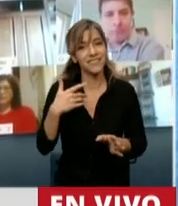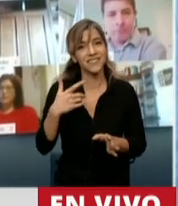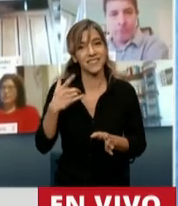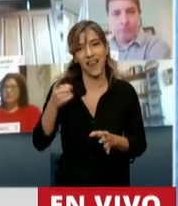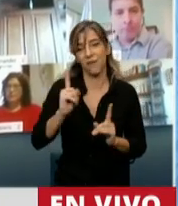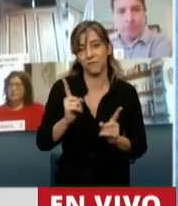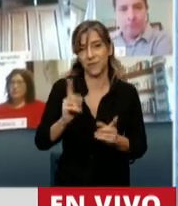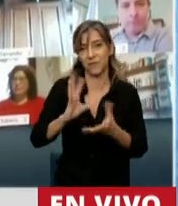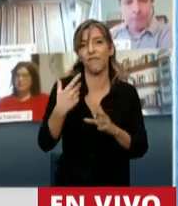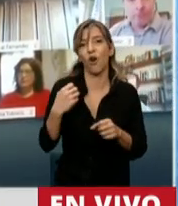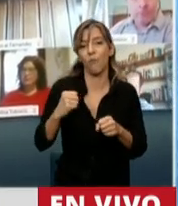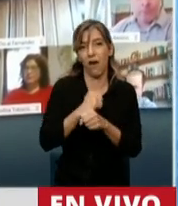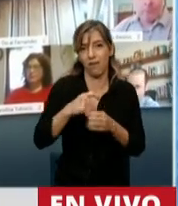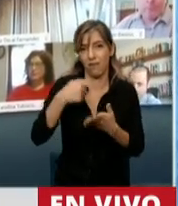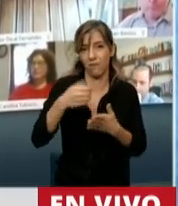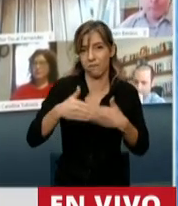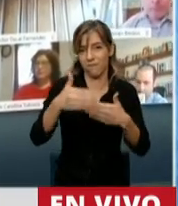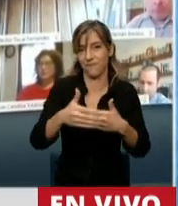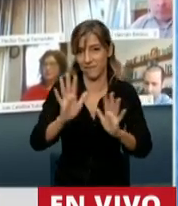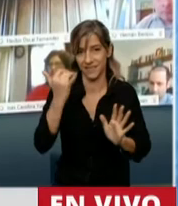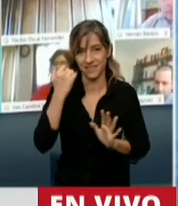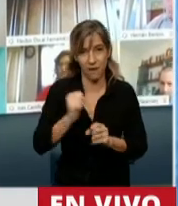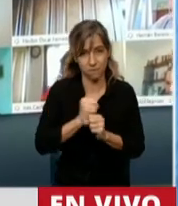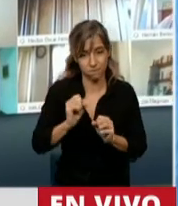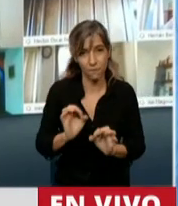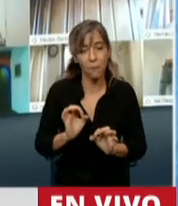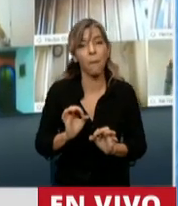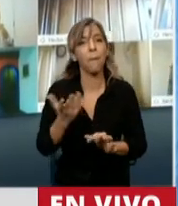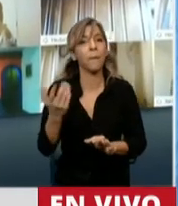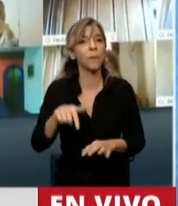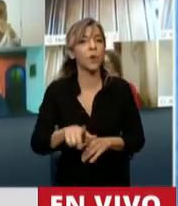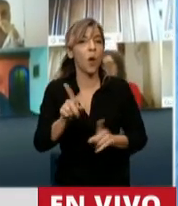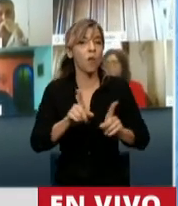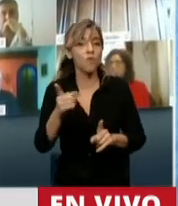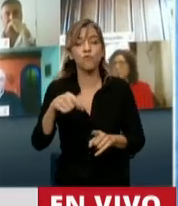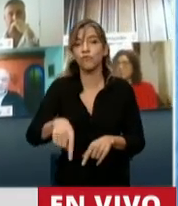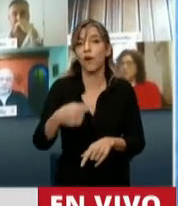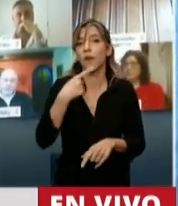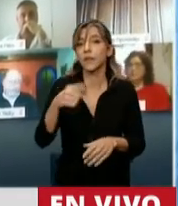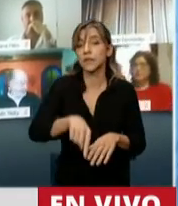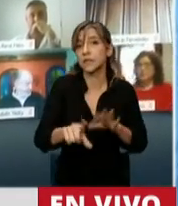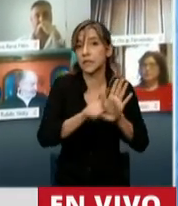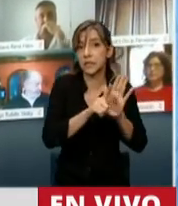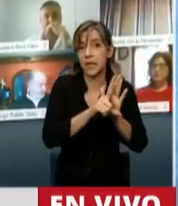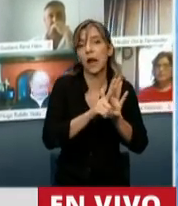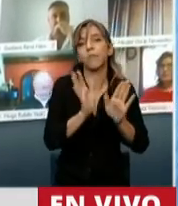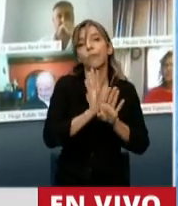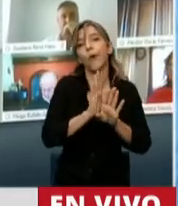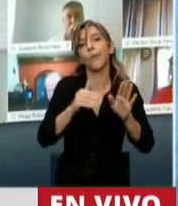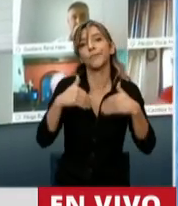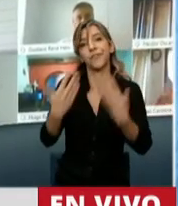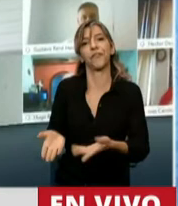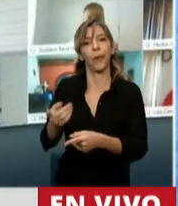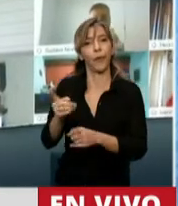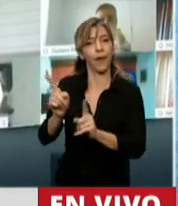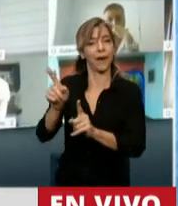de azar, no es un evento de ahora. Pero el traje de medida del que se habló recién, diciendo que hubo defraudación